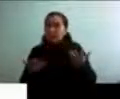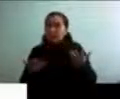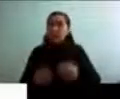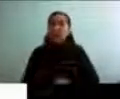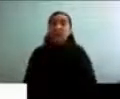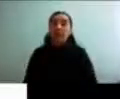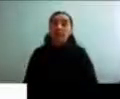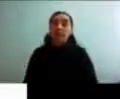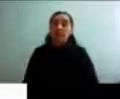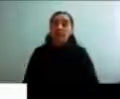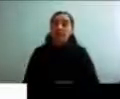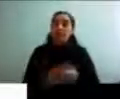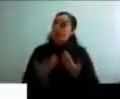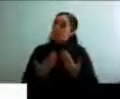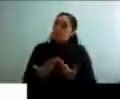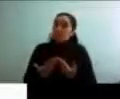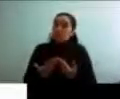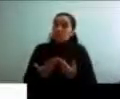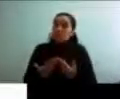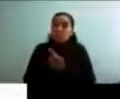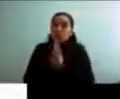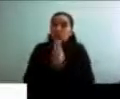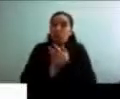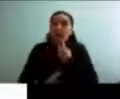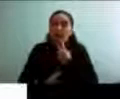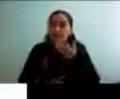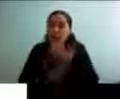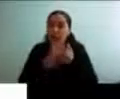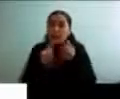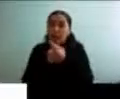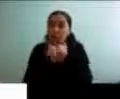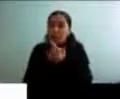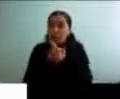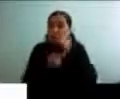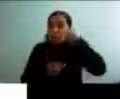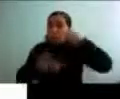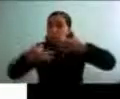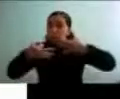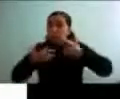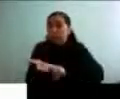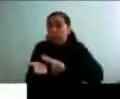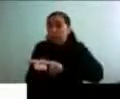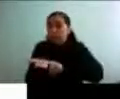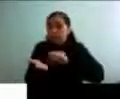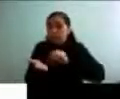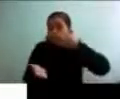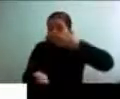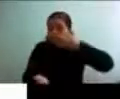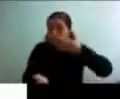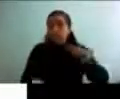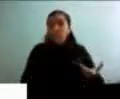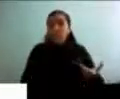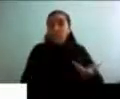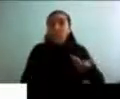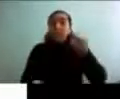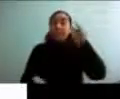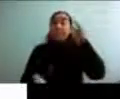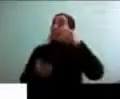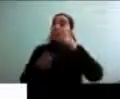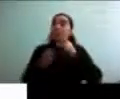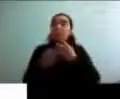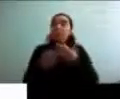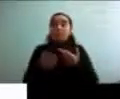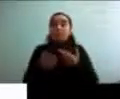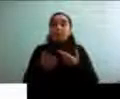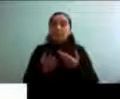Ahora, ustedes dirán, bueno, a lo largo de toda la vida uno enfrenta cambios. Sí, es cierto, a lo largo de toda la vida. Y gracias a